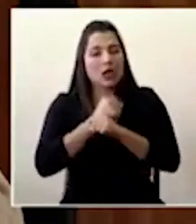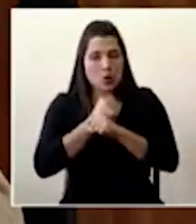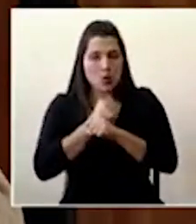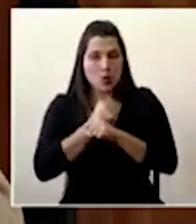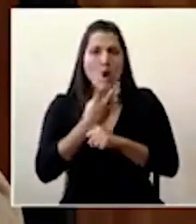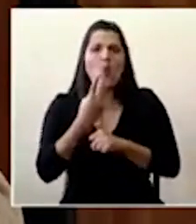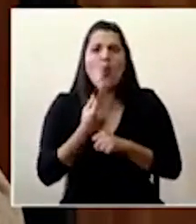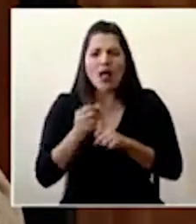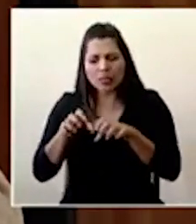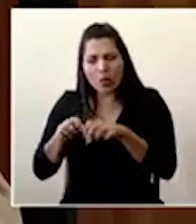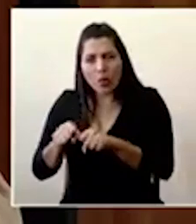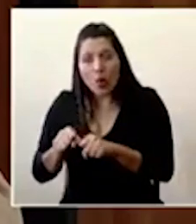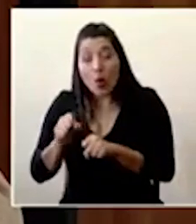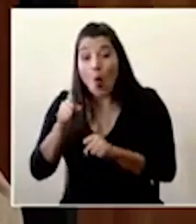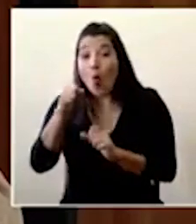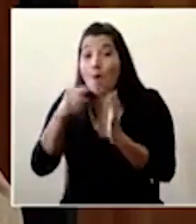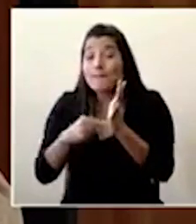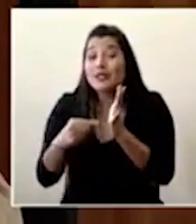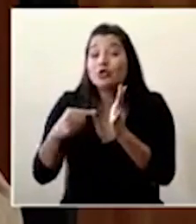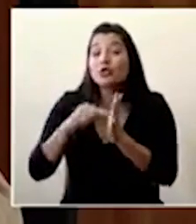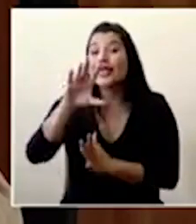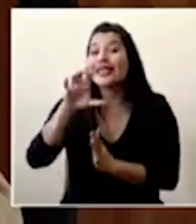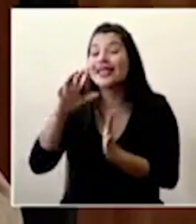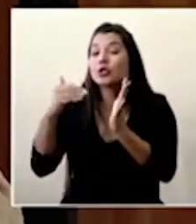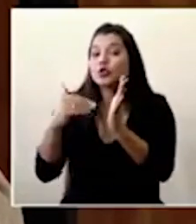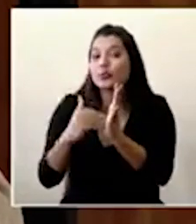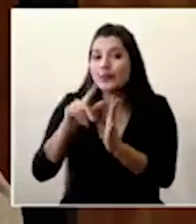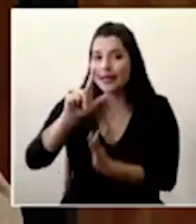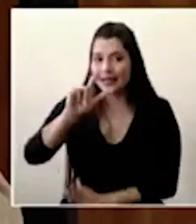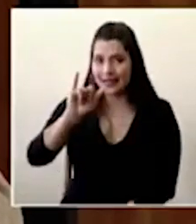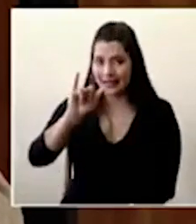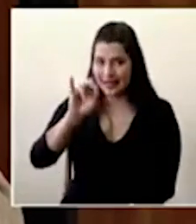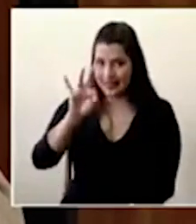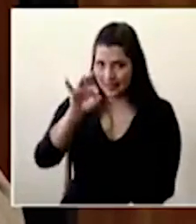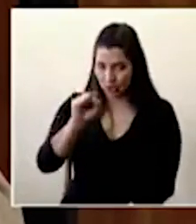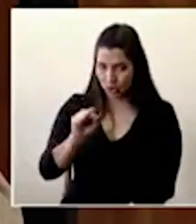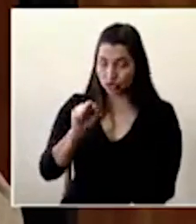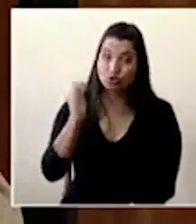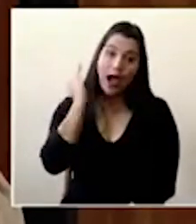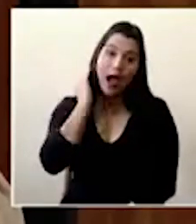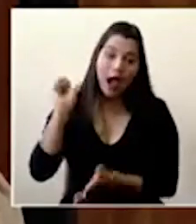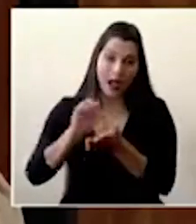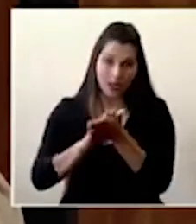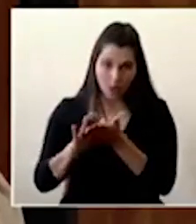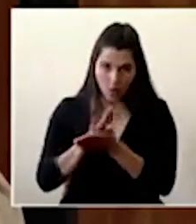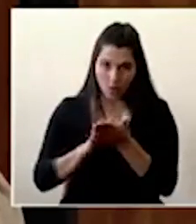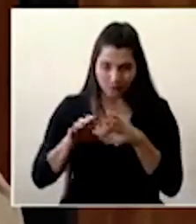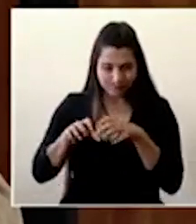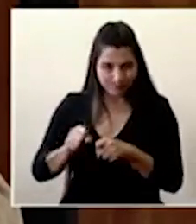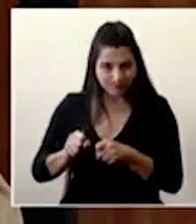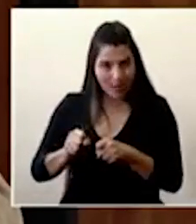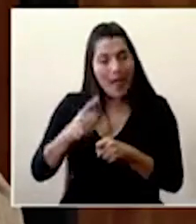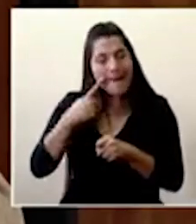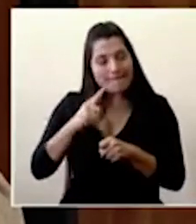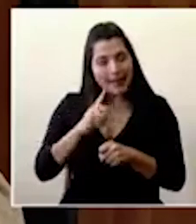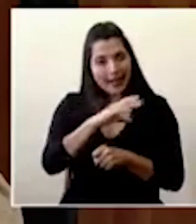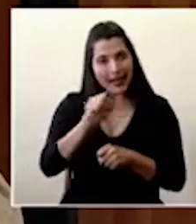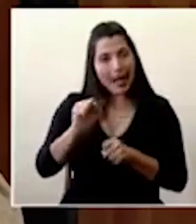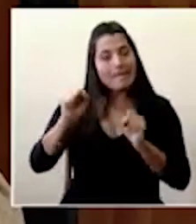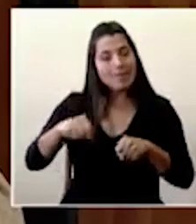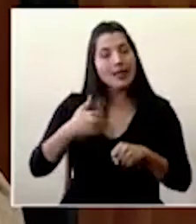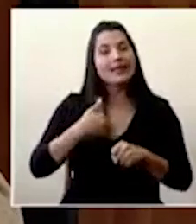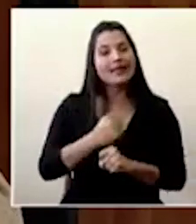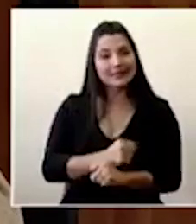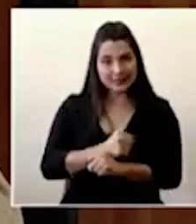millón quinientos mil litros de alcohol. El consumo anual de la caja en estados